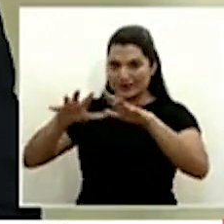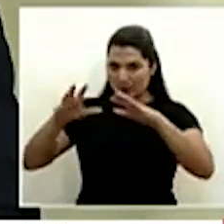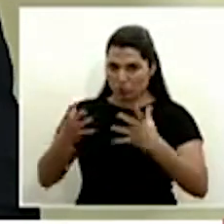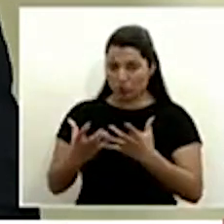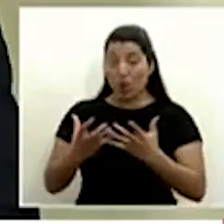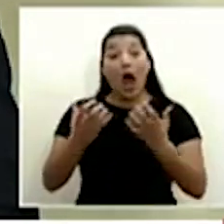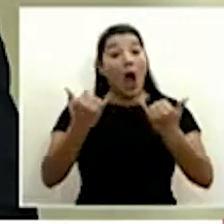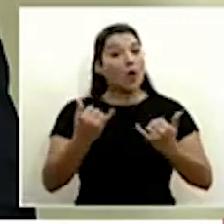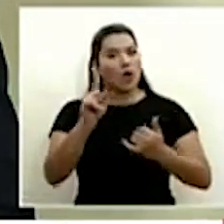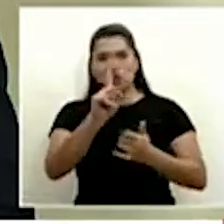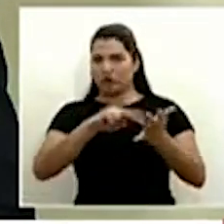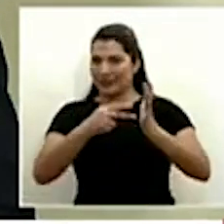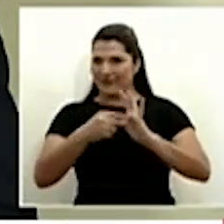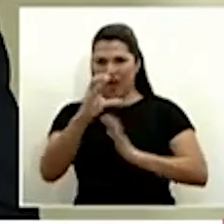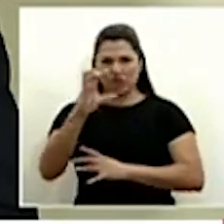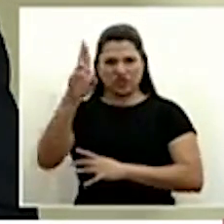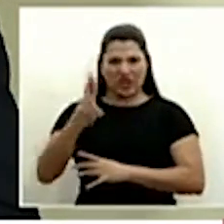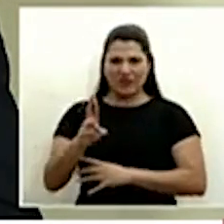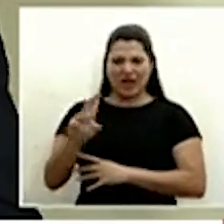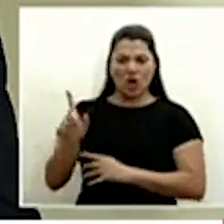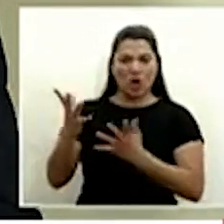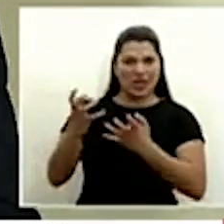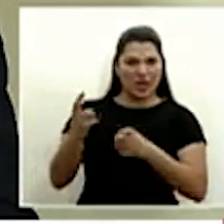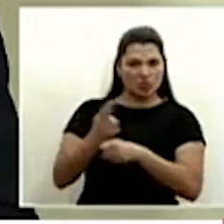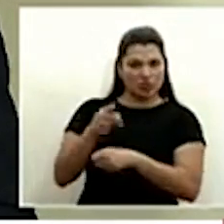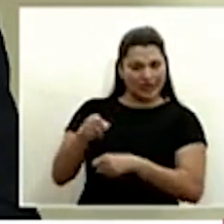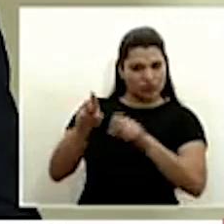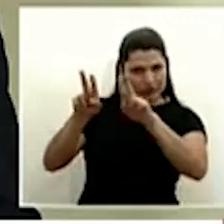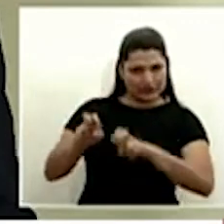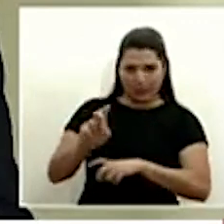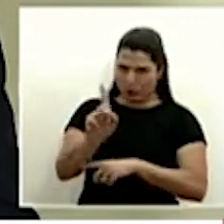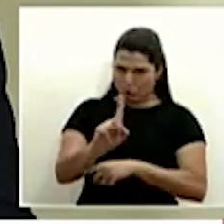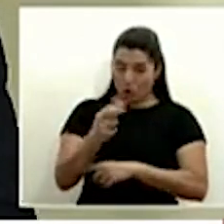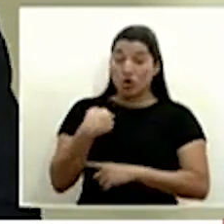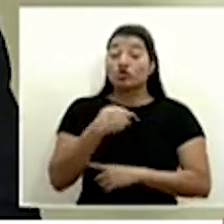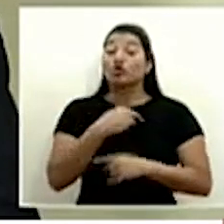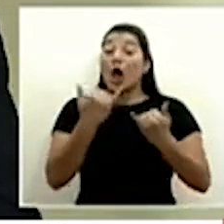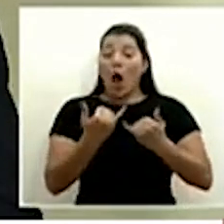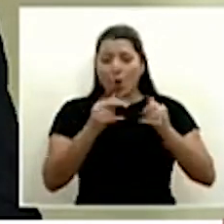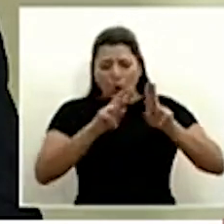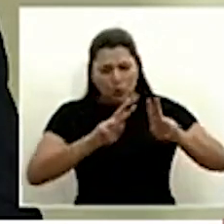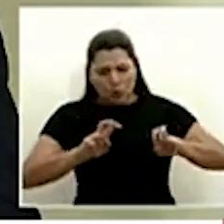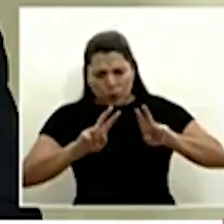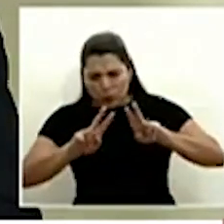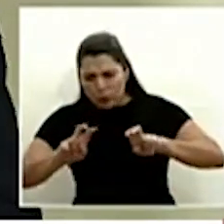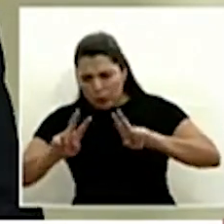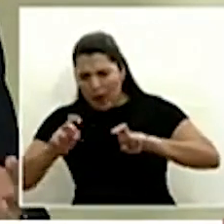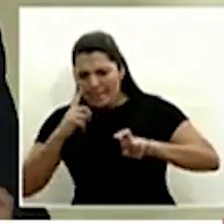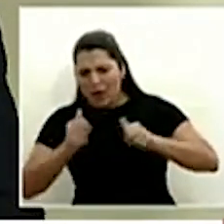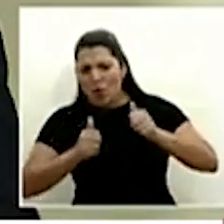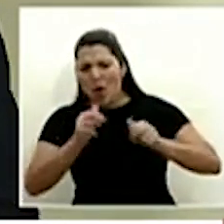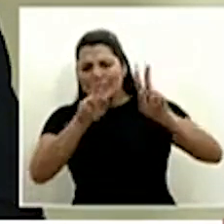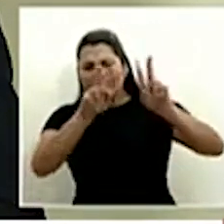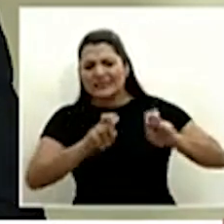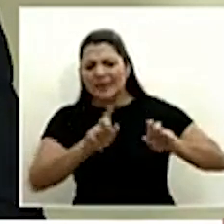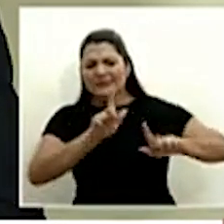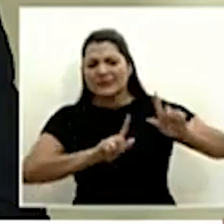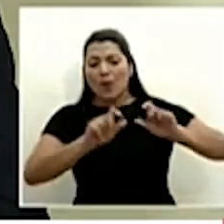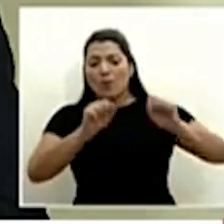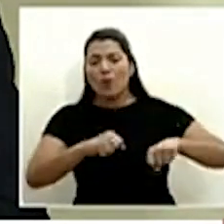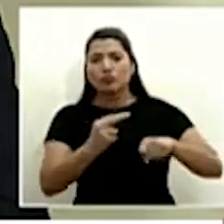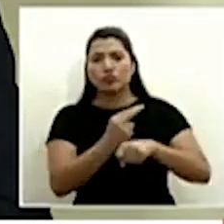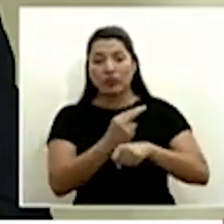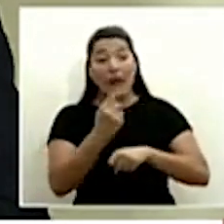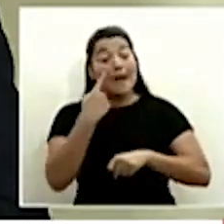nosotros oficialmente desde el gobierno estamos haciendo análisis de ver cuáles pruebas podemos eventualmente usar para diferentes fines